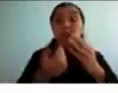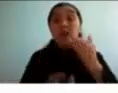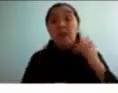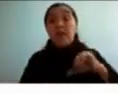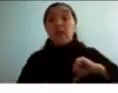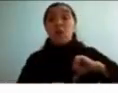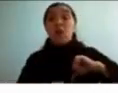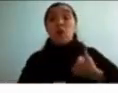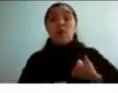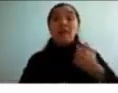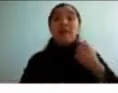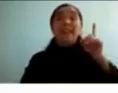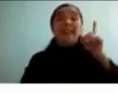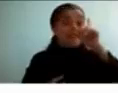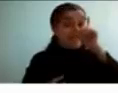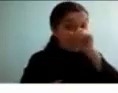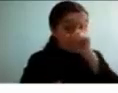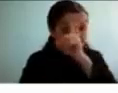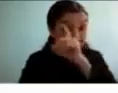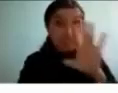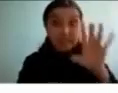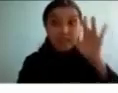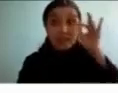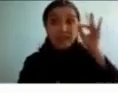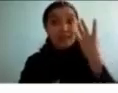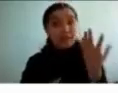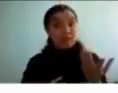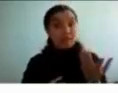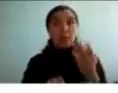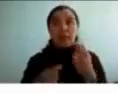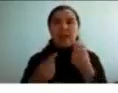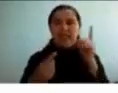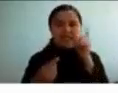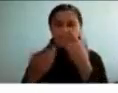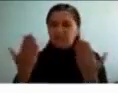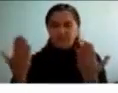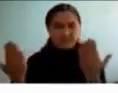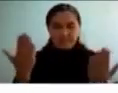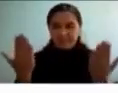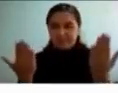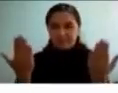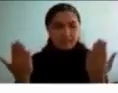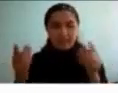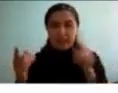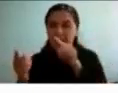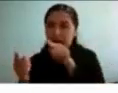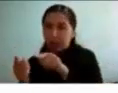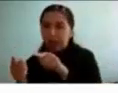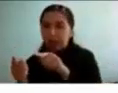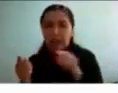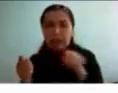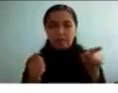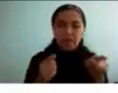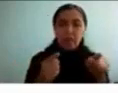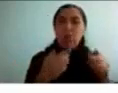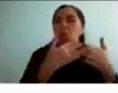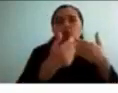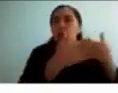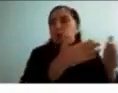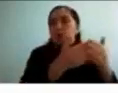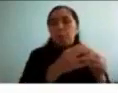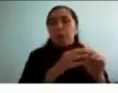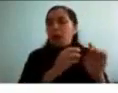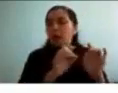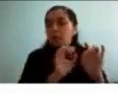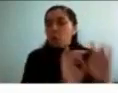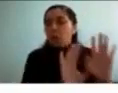de detección debido a que a veces cuesta diferenciar cuando es una adolescente normal o un adolescente con una adolescencia